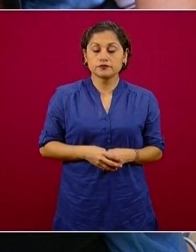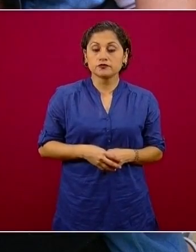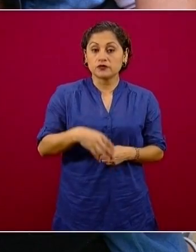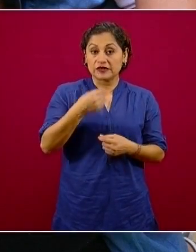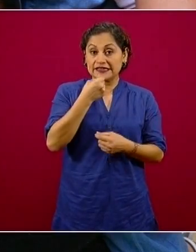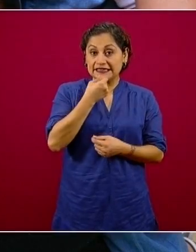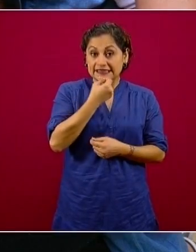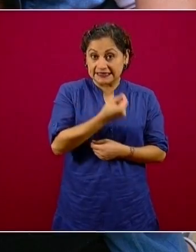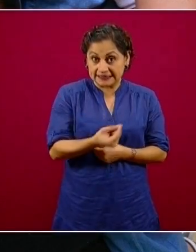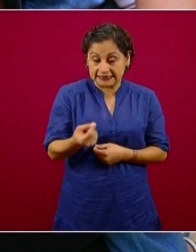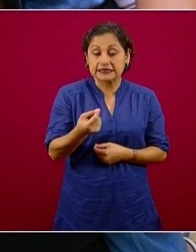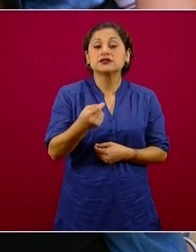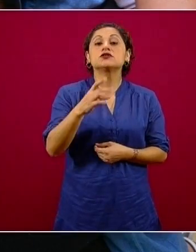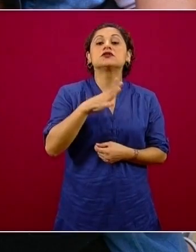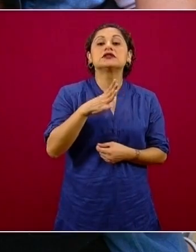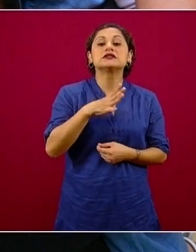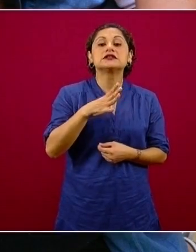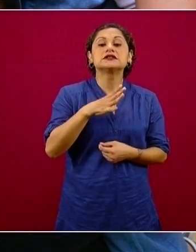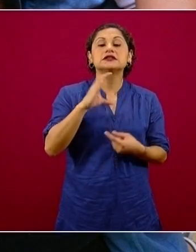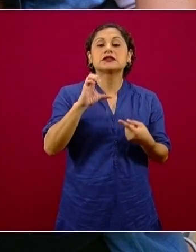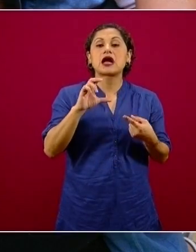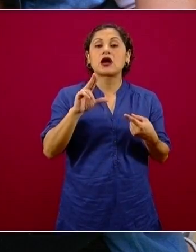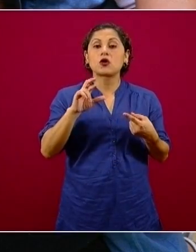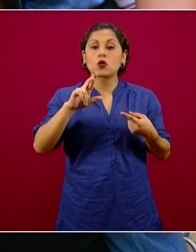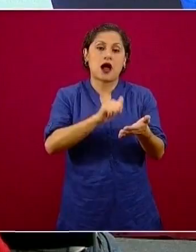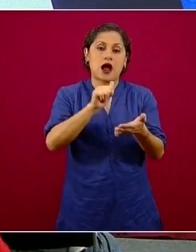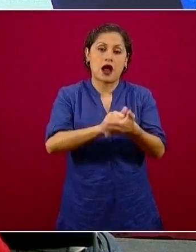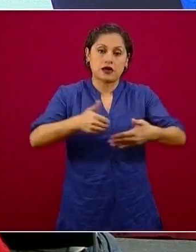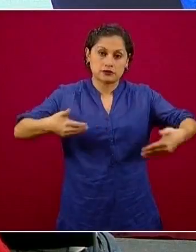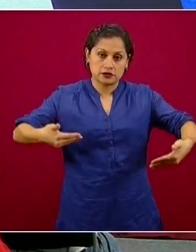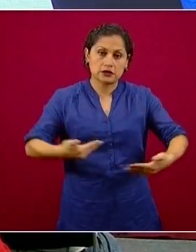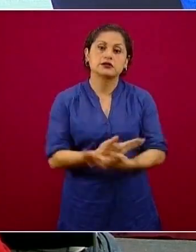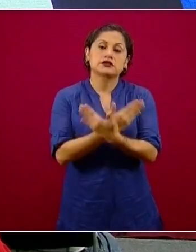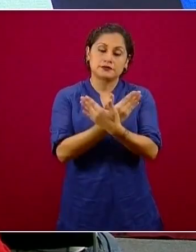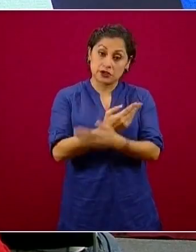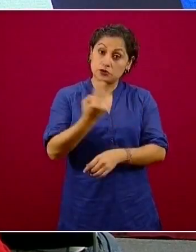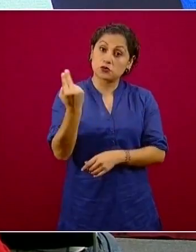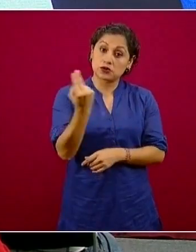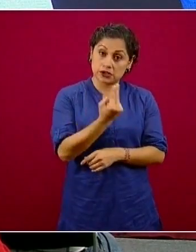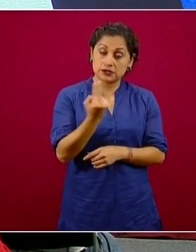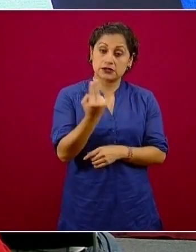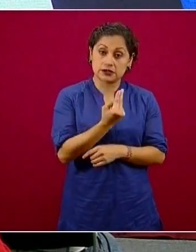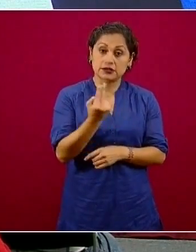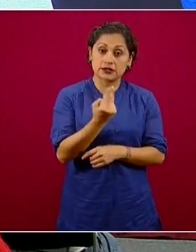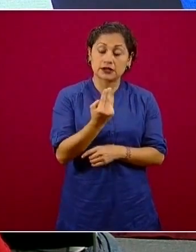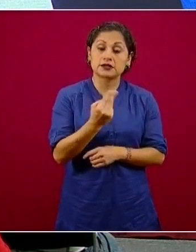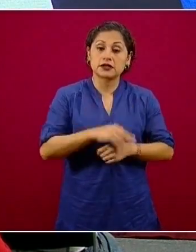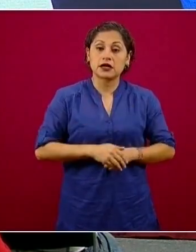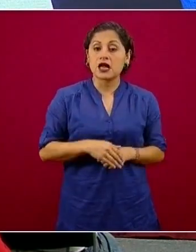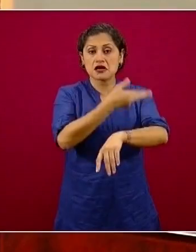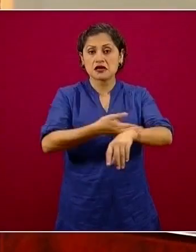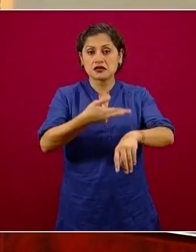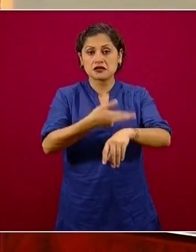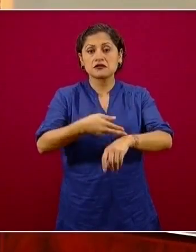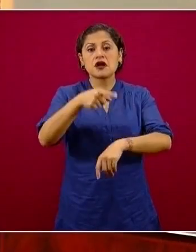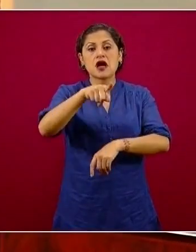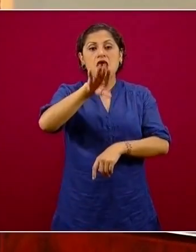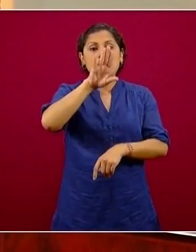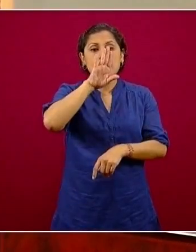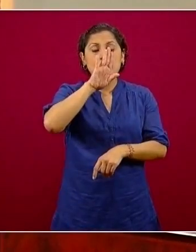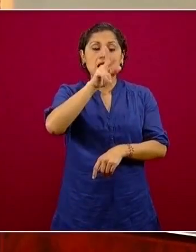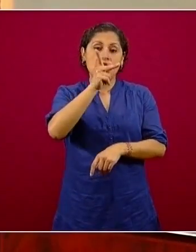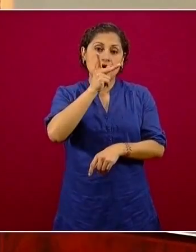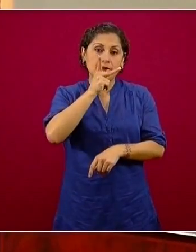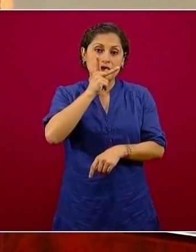nueve regiones indígenas. En este sentido, se plantea llegar a 158 mil 747 niñas